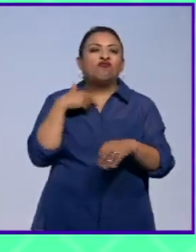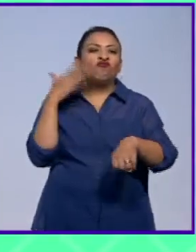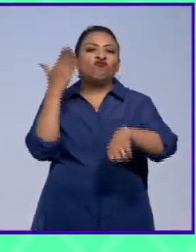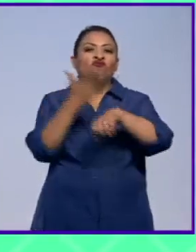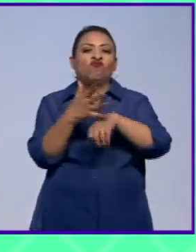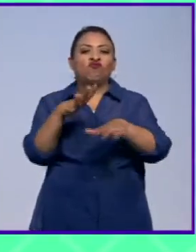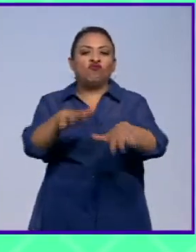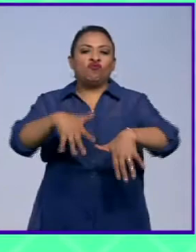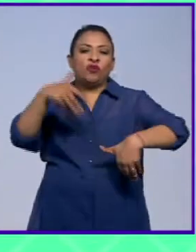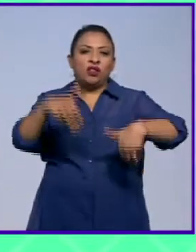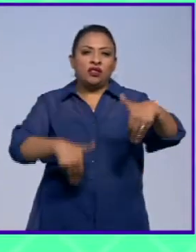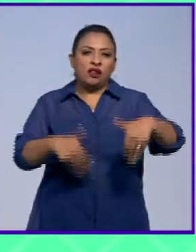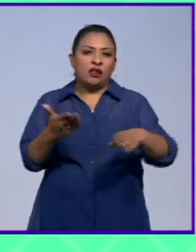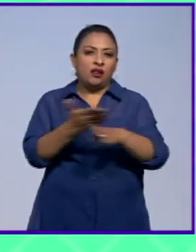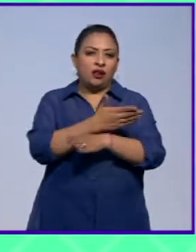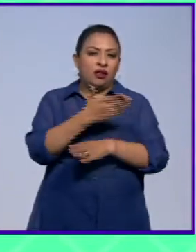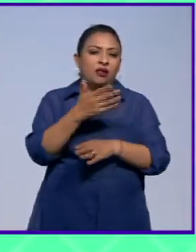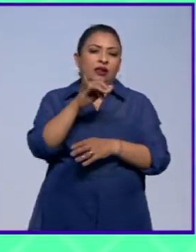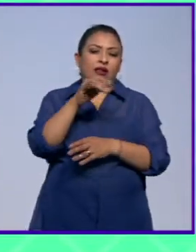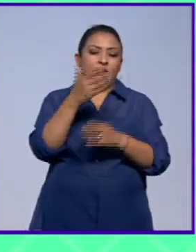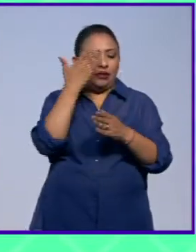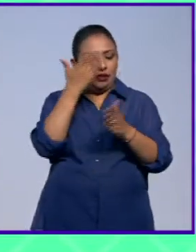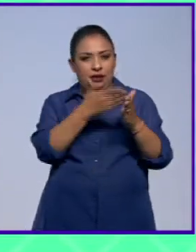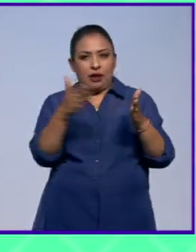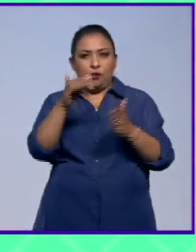presentaciones teatrales de la época isabelina